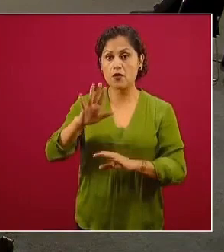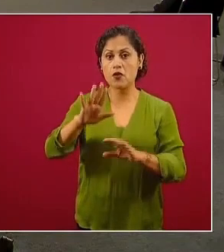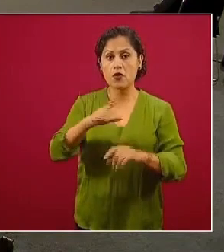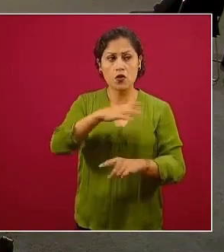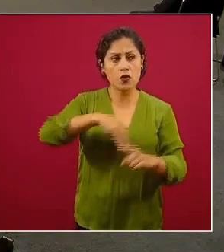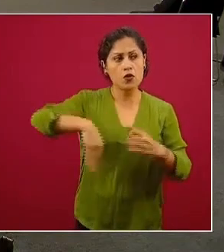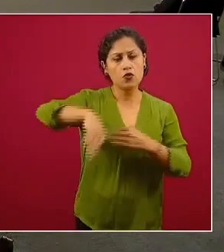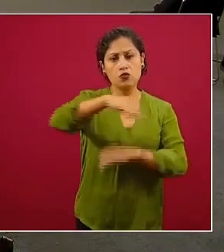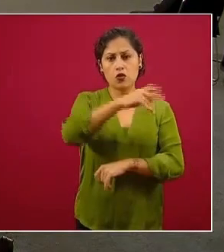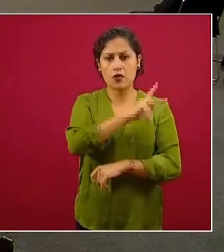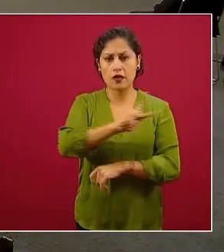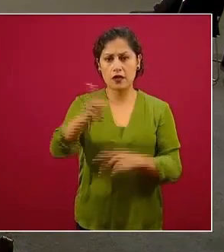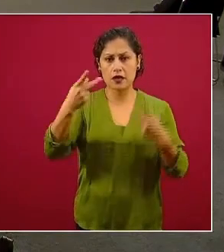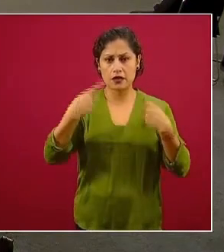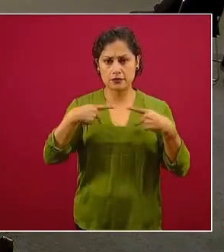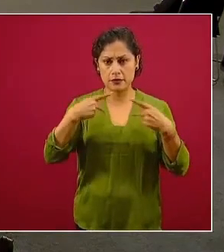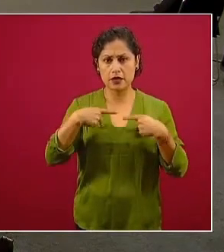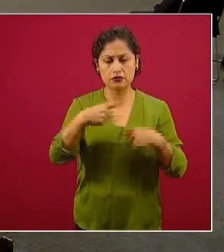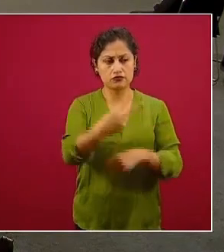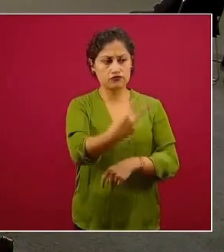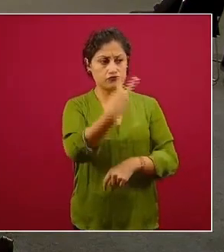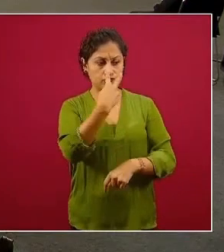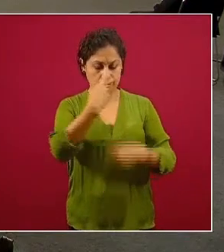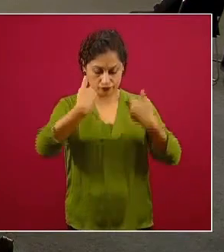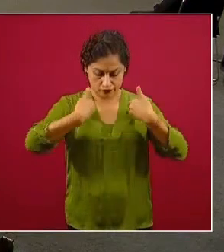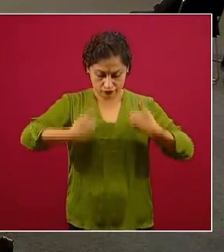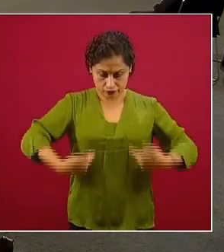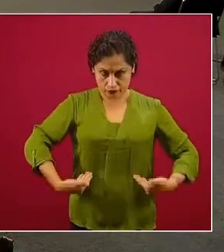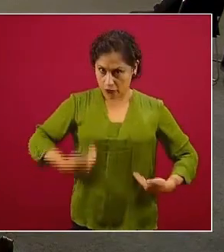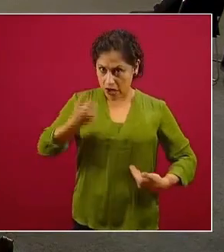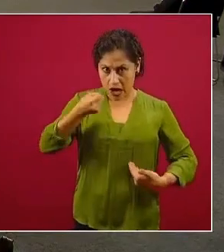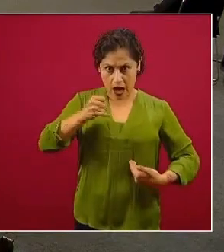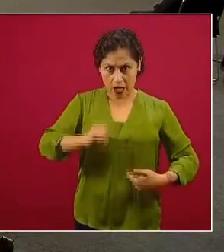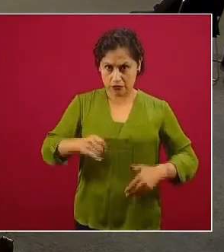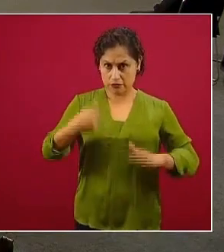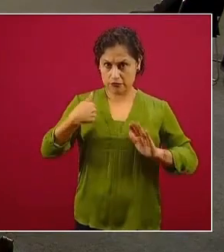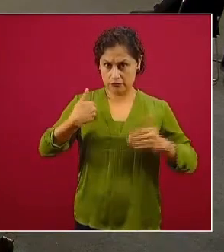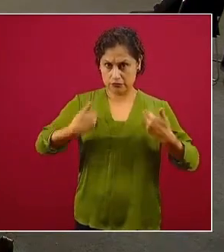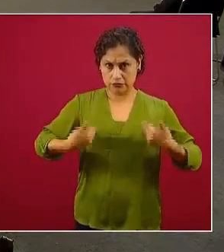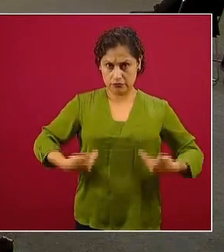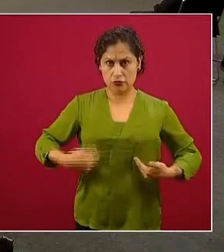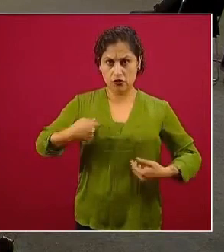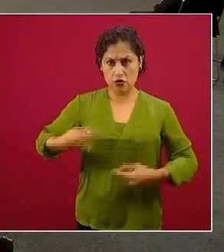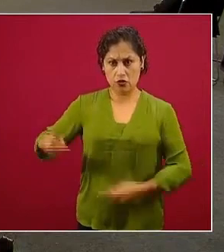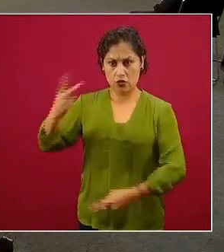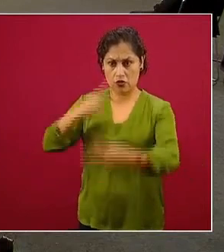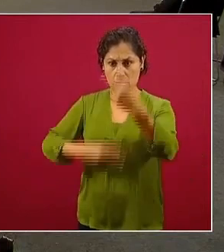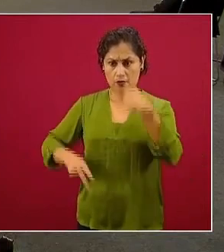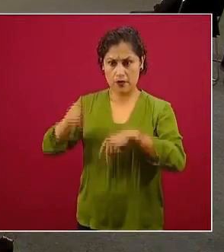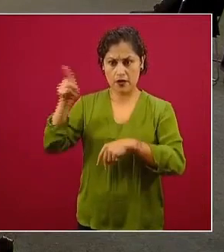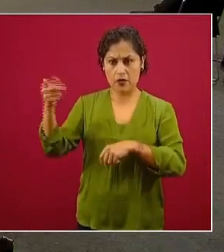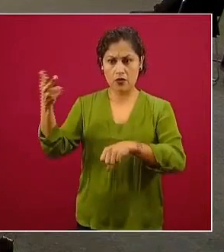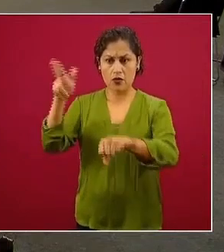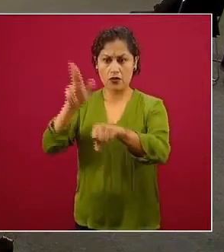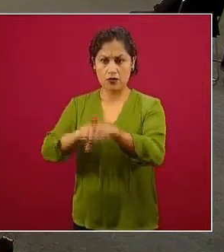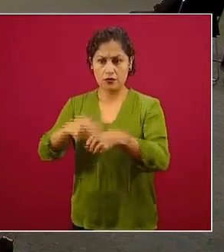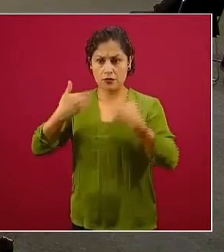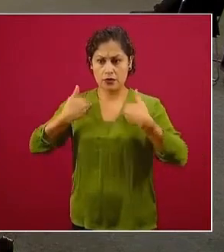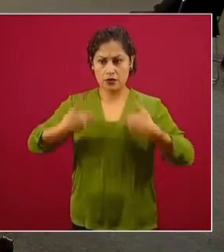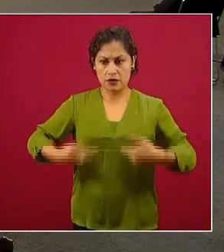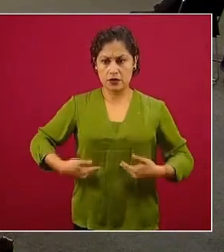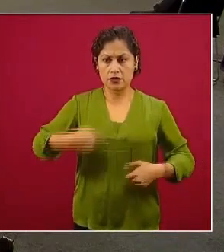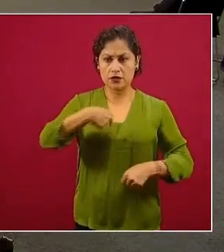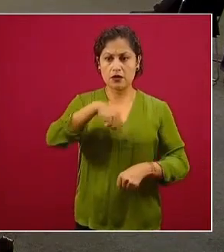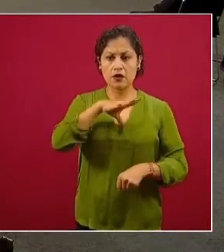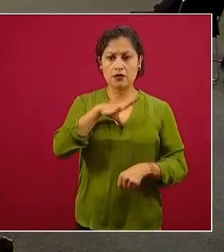normalmente nosotros estamos así, yo vengo tal cual de mi hospital con mi uniforme, ese es mi uniforme azul marino, mi camisa